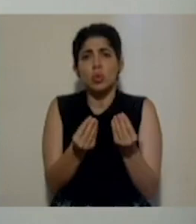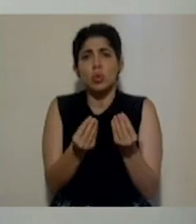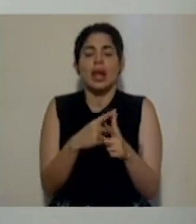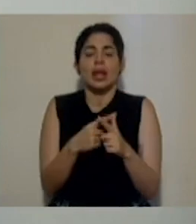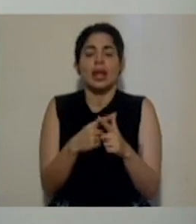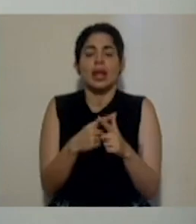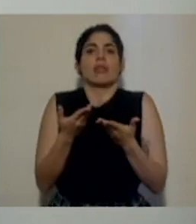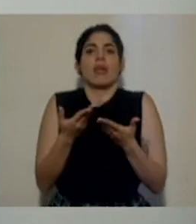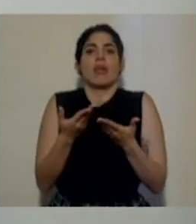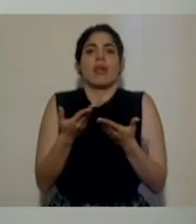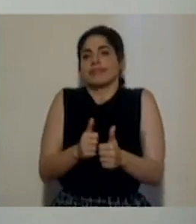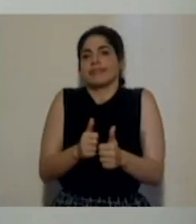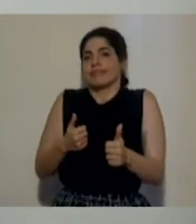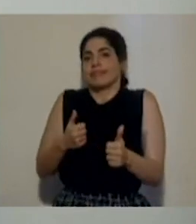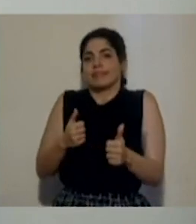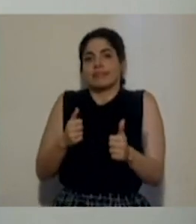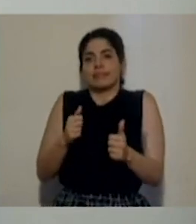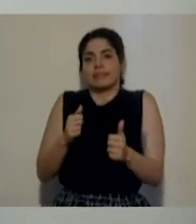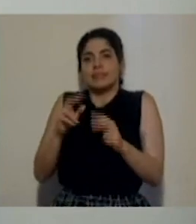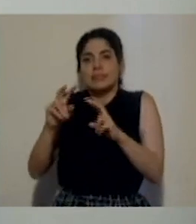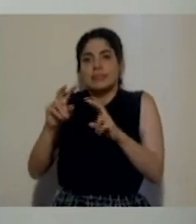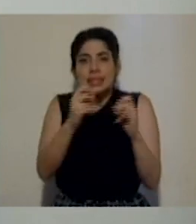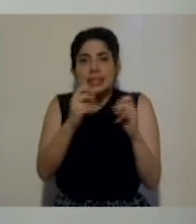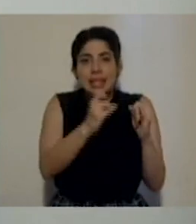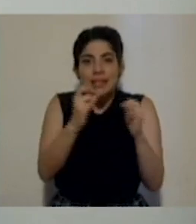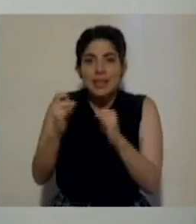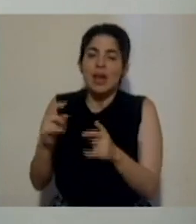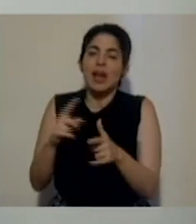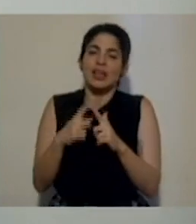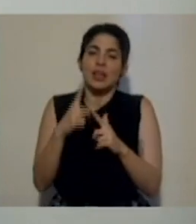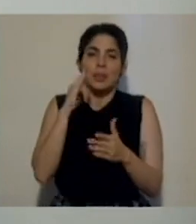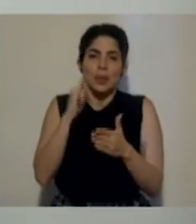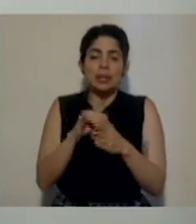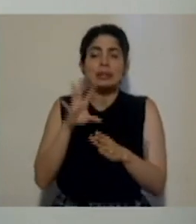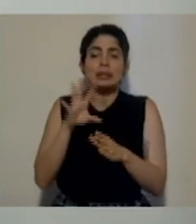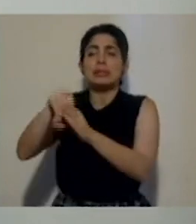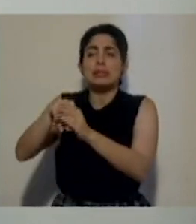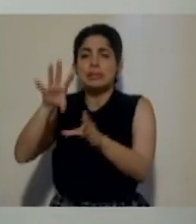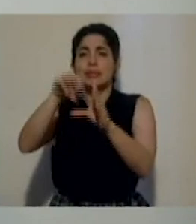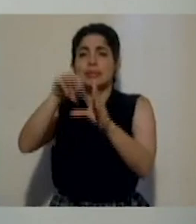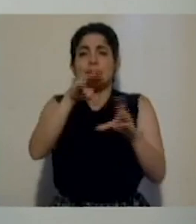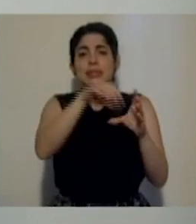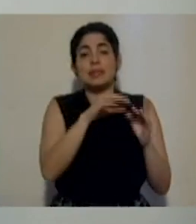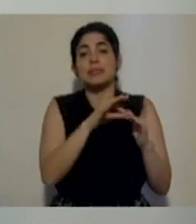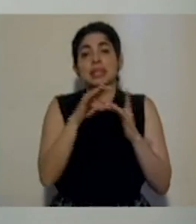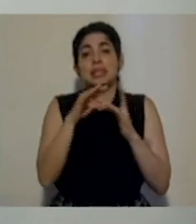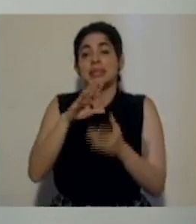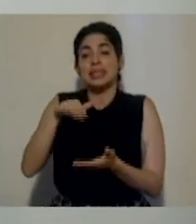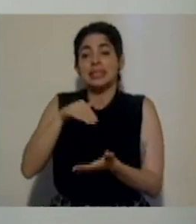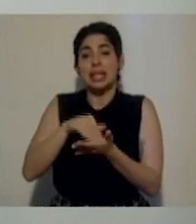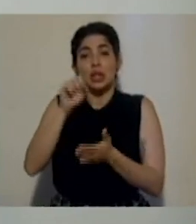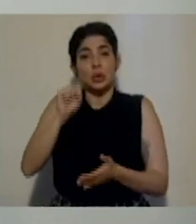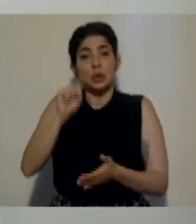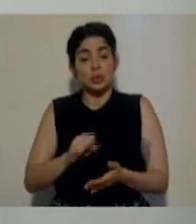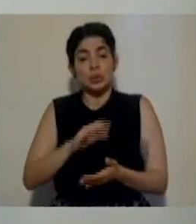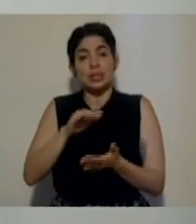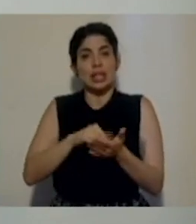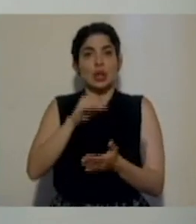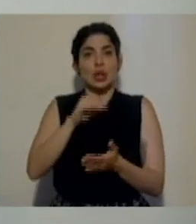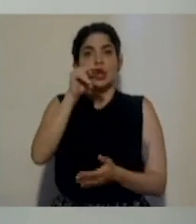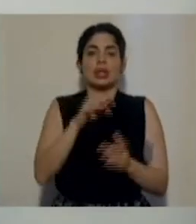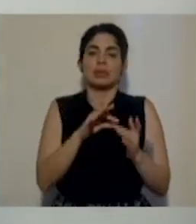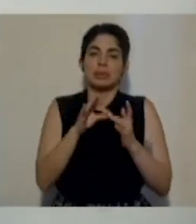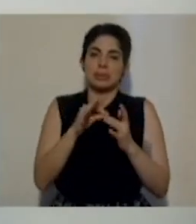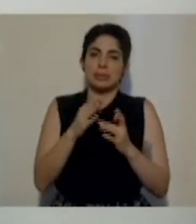y de ahí que hayamos tenido que hacer intervenciones puntuales en estas regiones, principalmente la Central Sur y la región Central Norte.